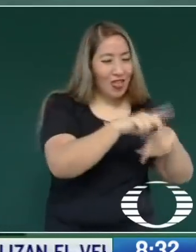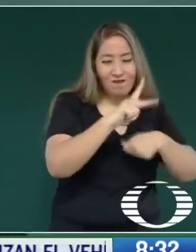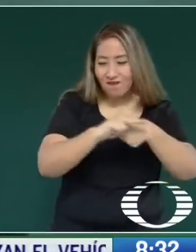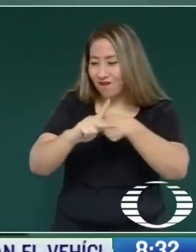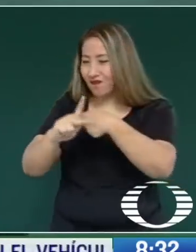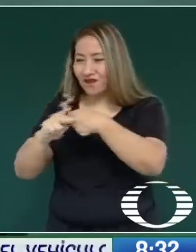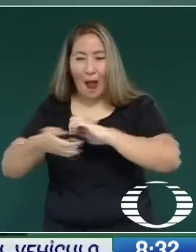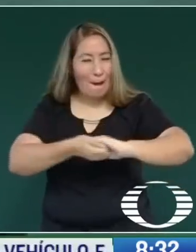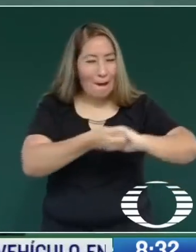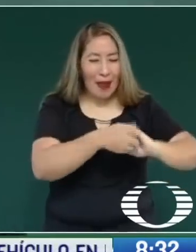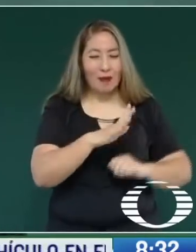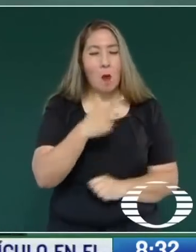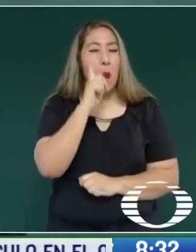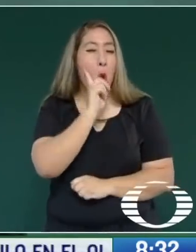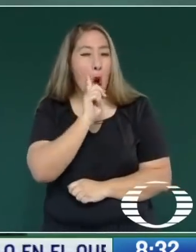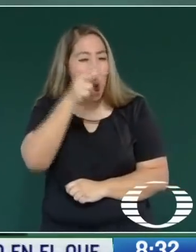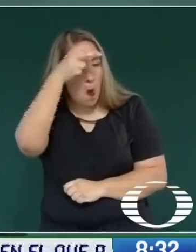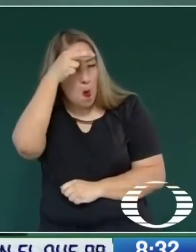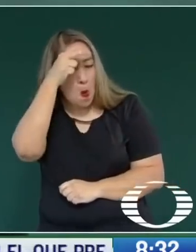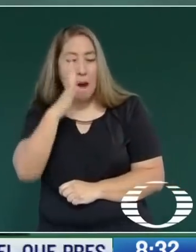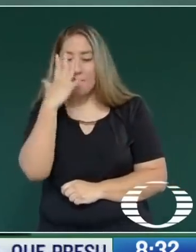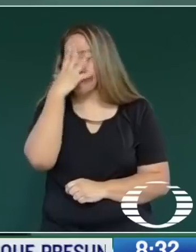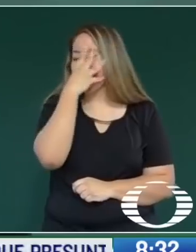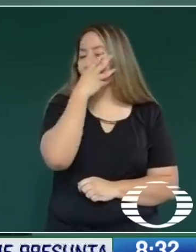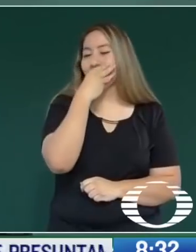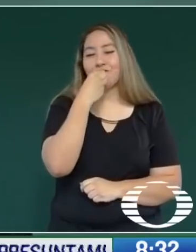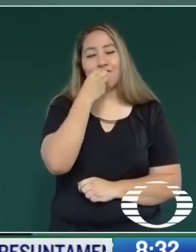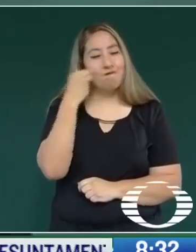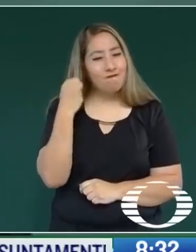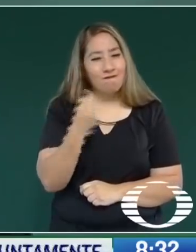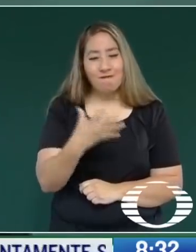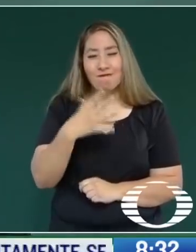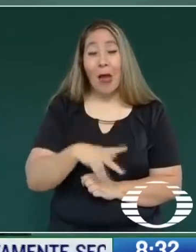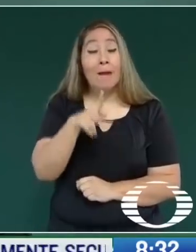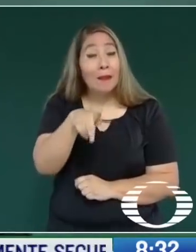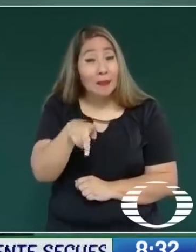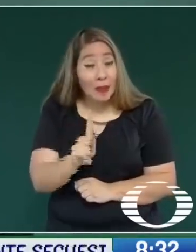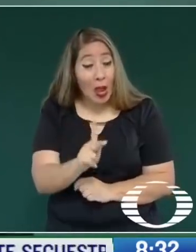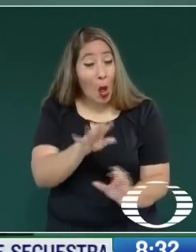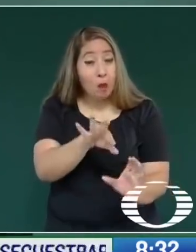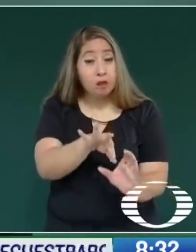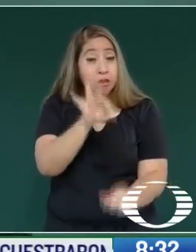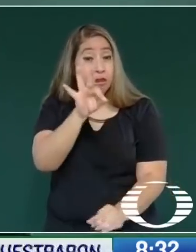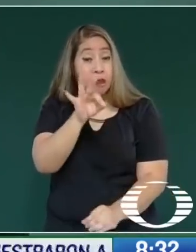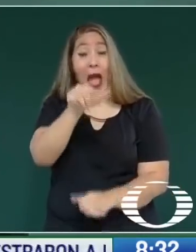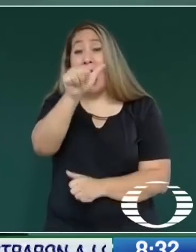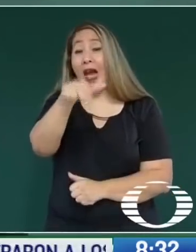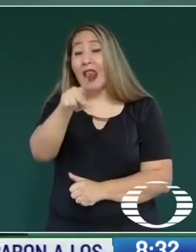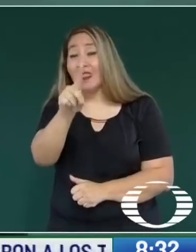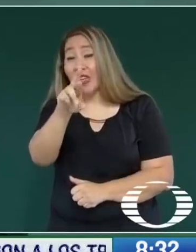hermanos, mujeres inteligentes, bellas, pero Andrea